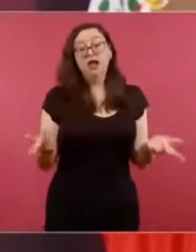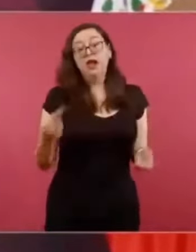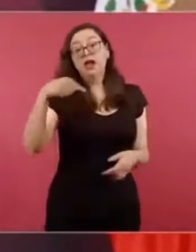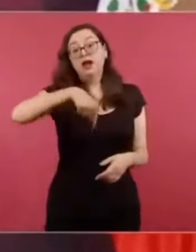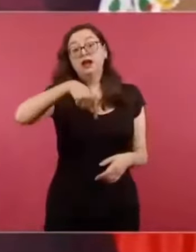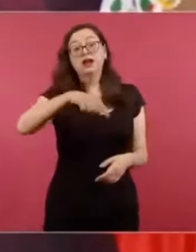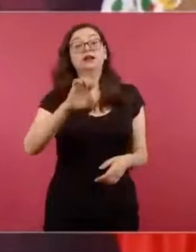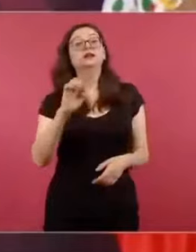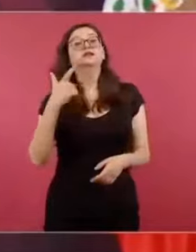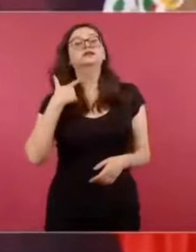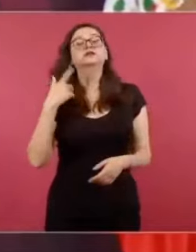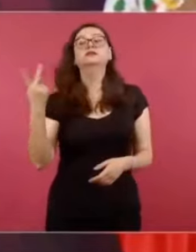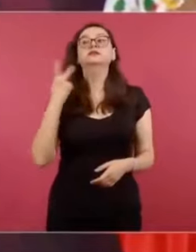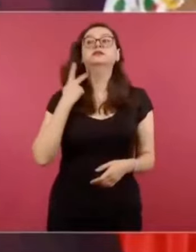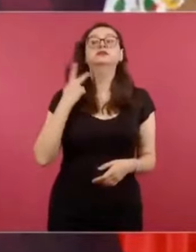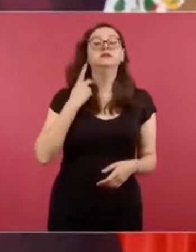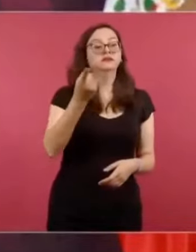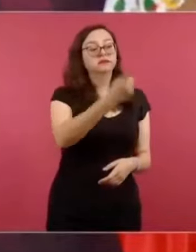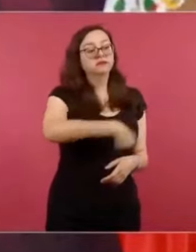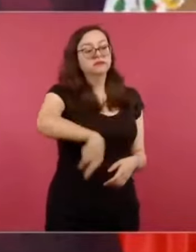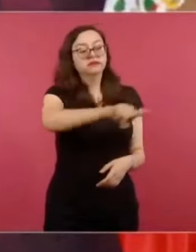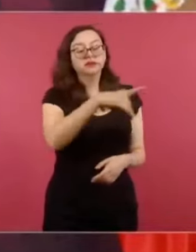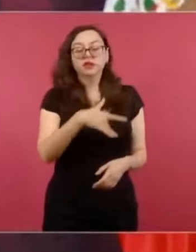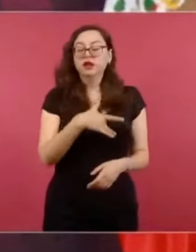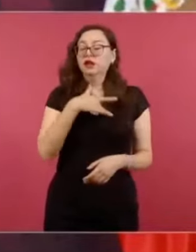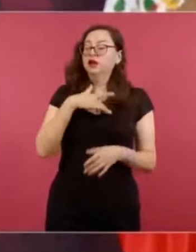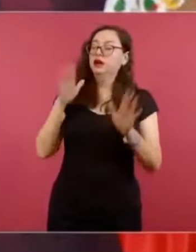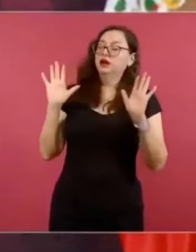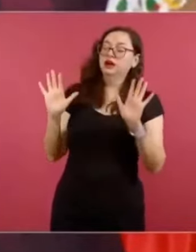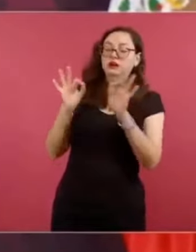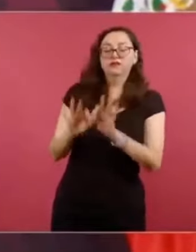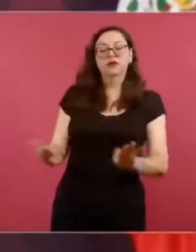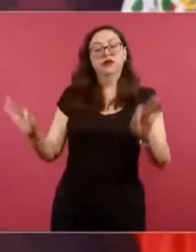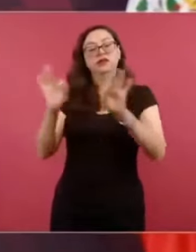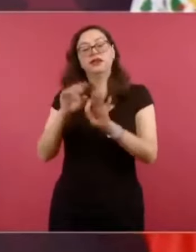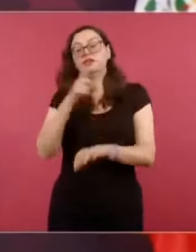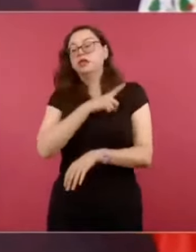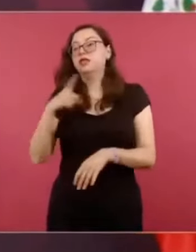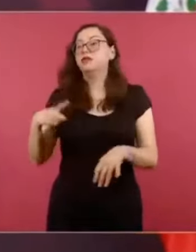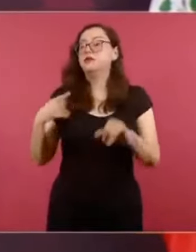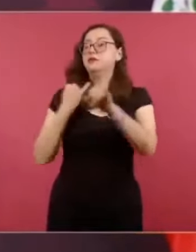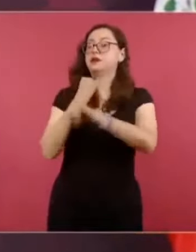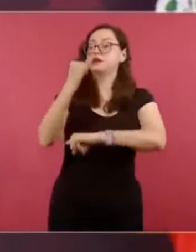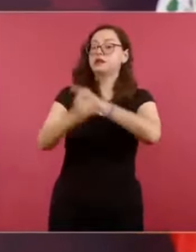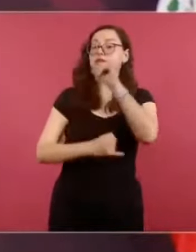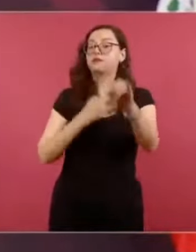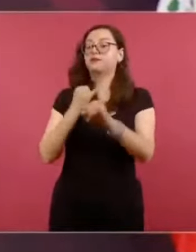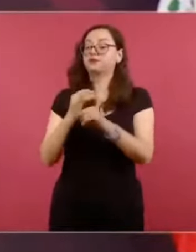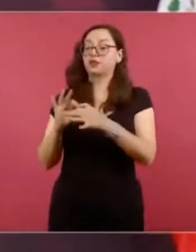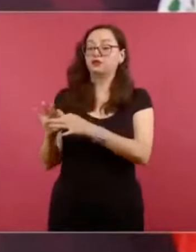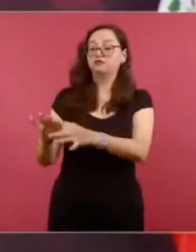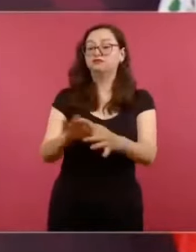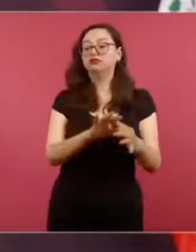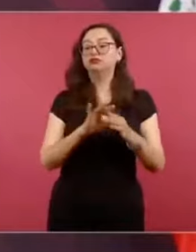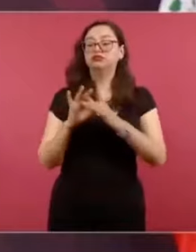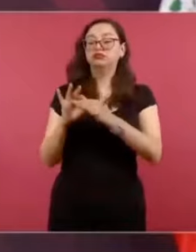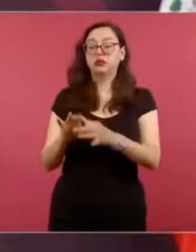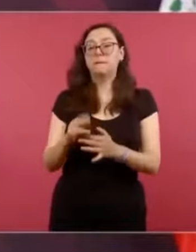usaban mucho lo de la aldea global.